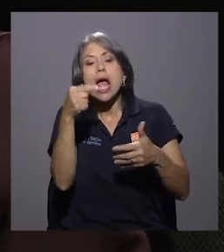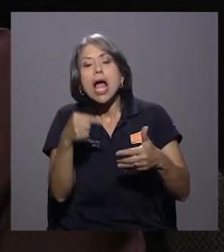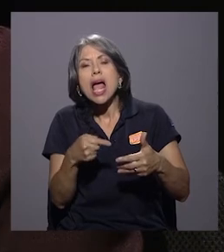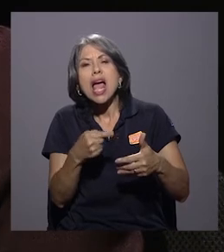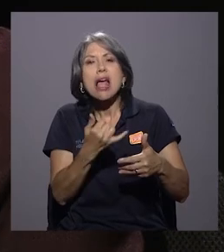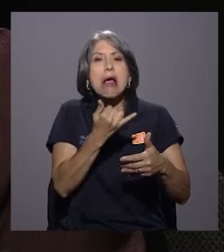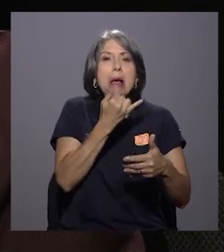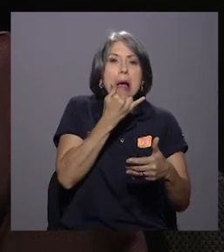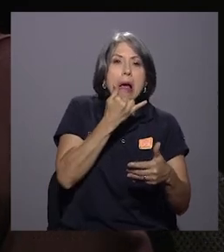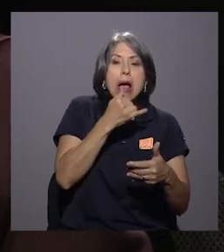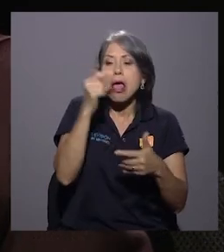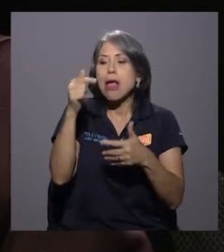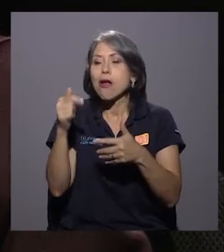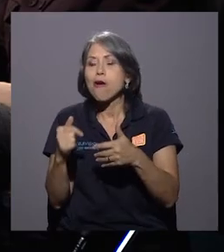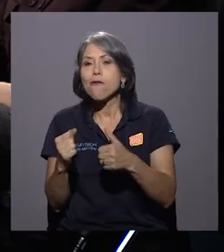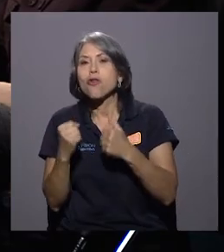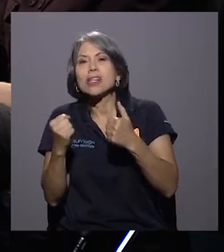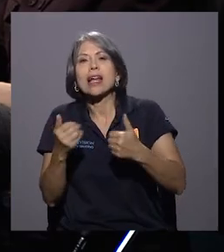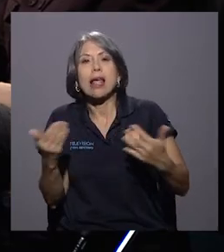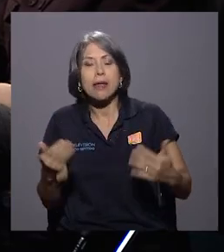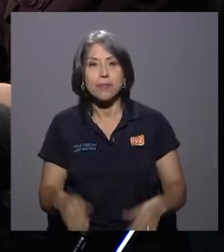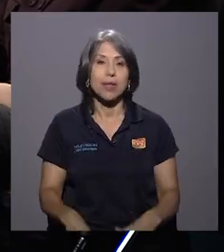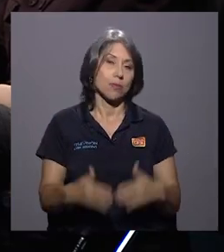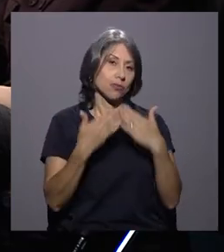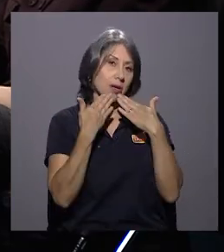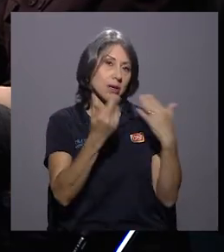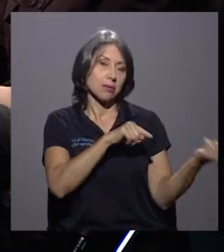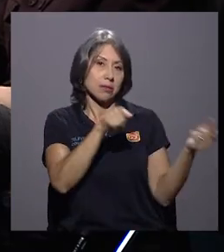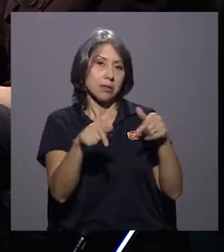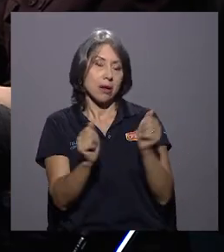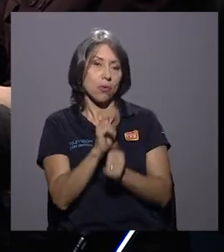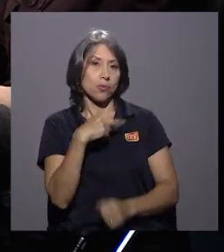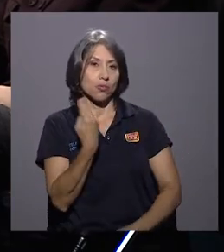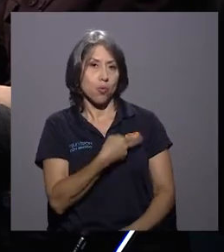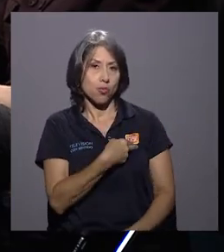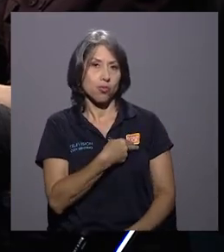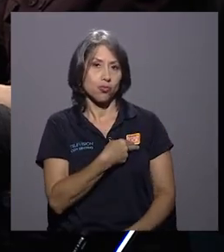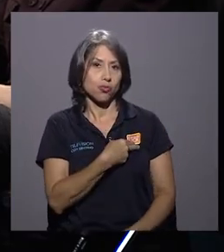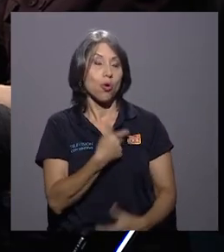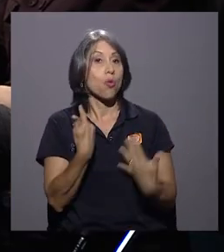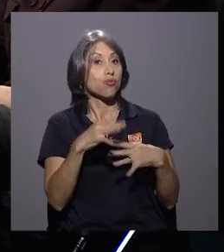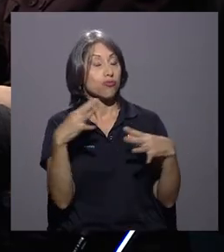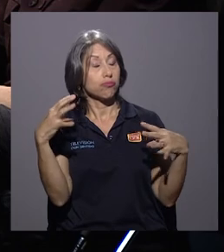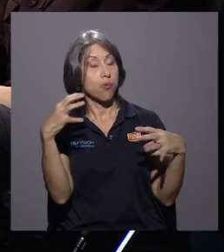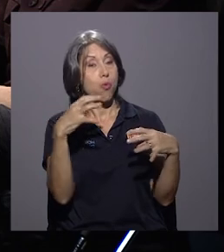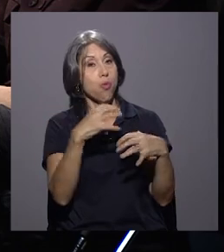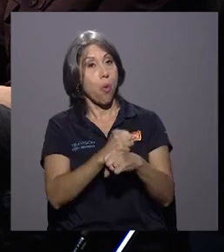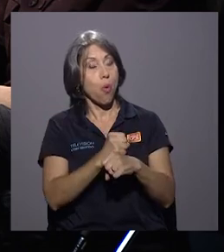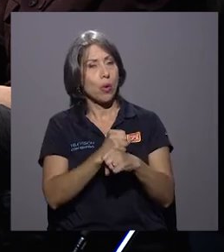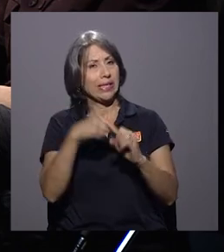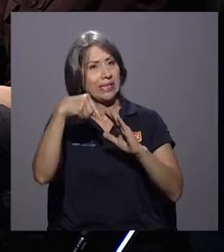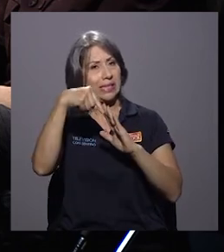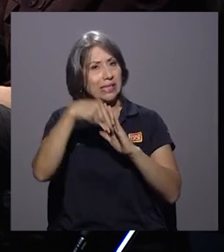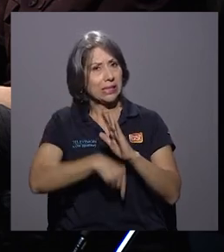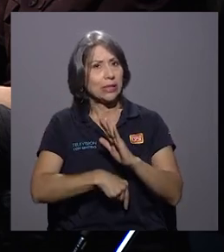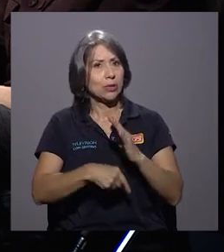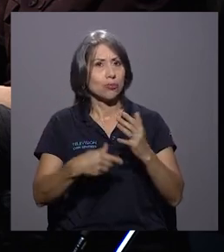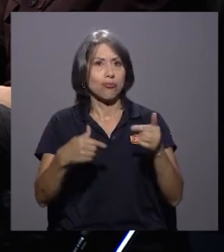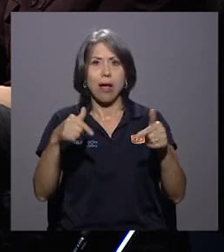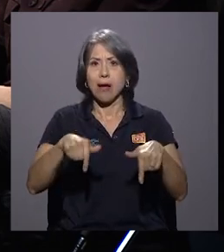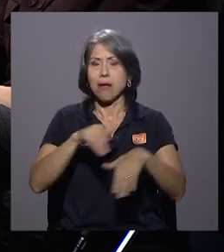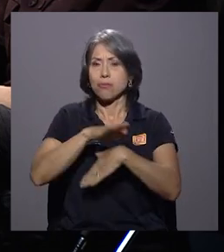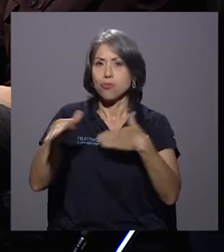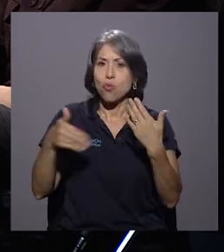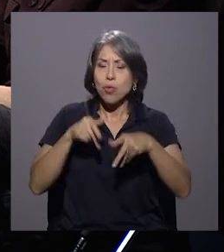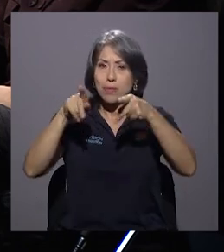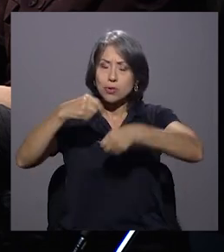bien y por dónde debemos reforzar. Pues, muchas gracias por estar con nosotros, doña Gladys. Nos ha dado un resumen exhaustivo y de parte de acá de